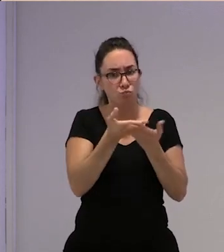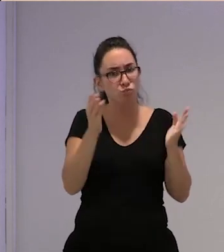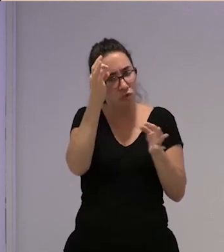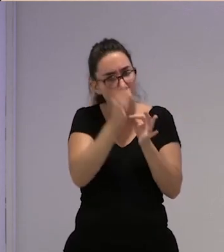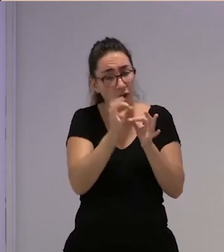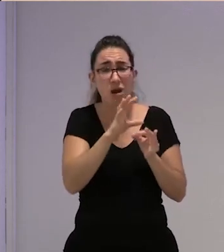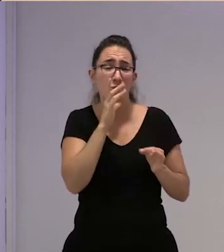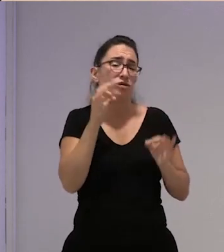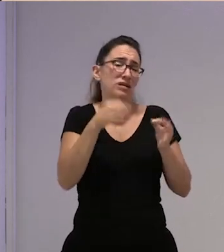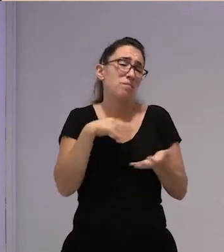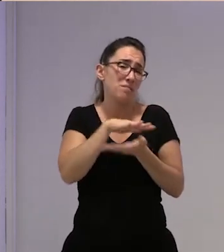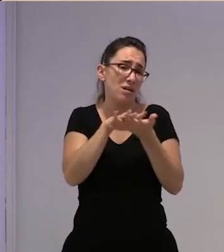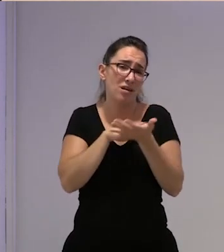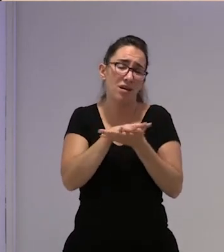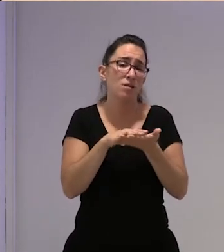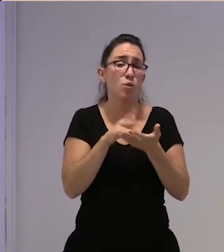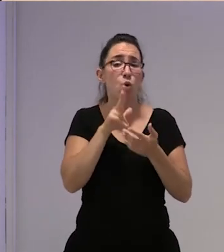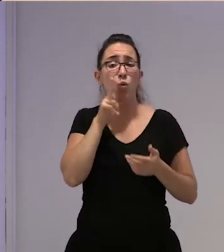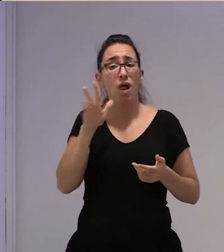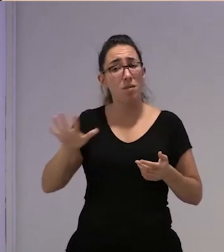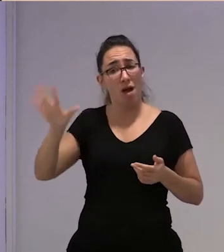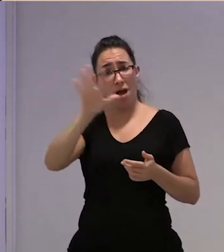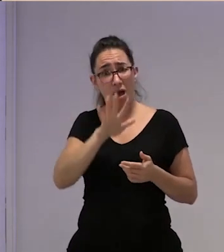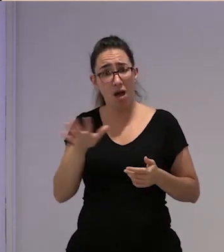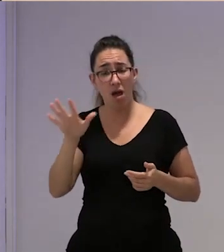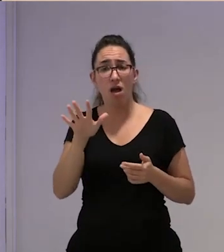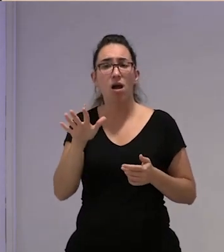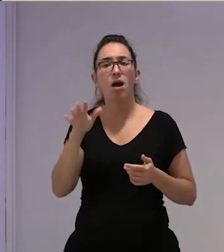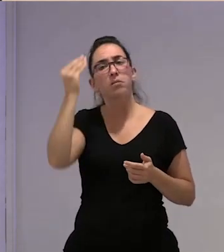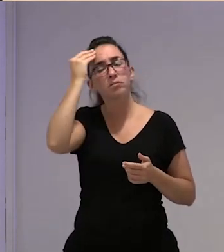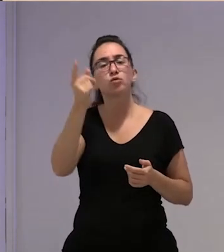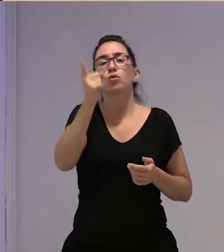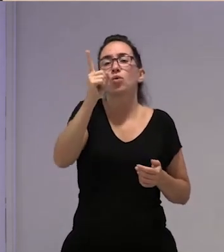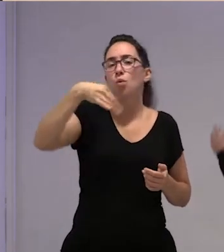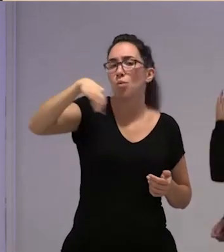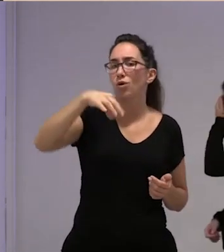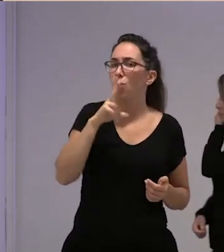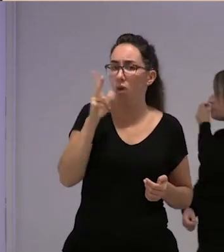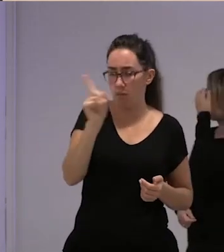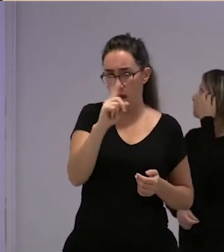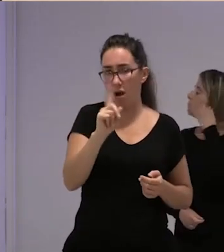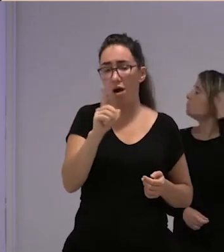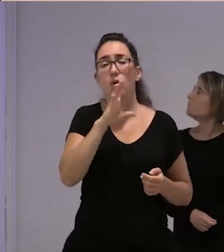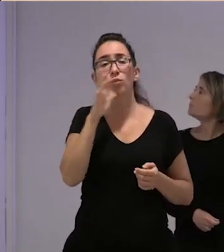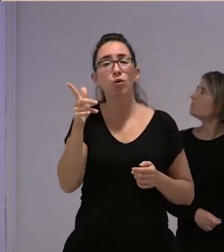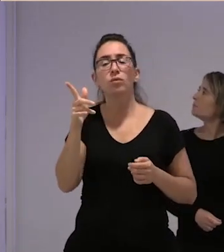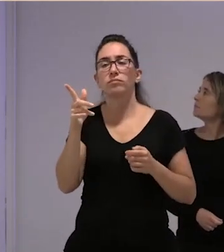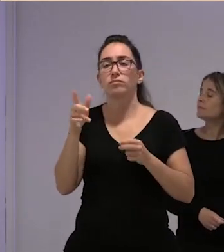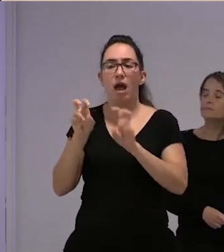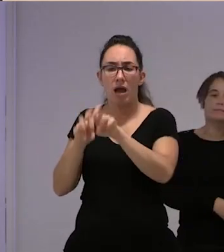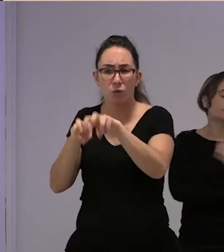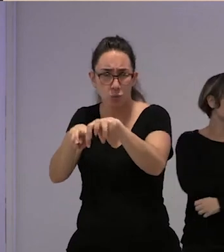que decimos siempre lo que está ocurriendo en Huelva y el problema que ocurre que no solo en Huelva porque la industria la agricultura